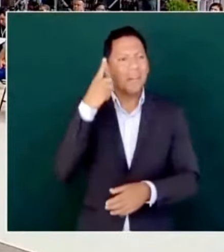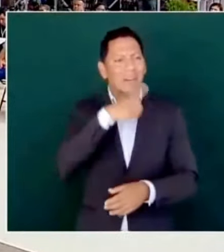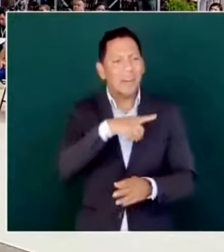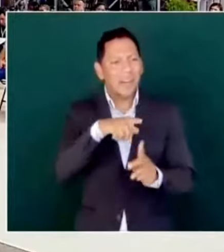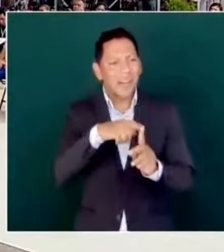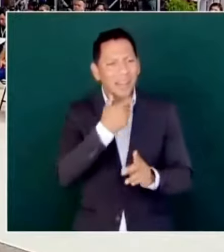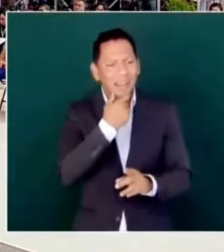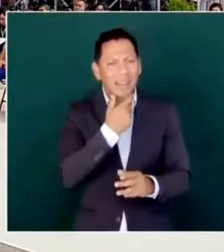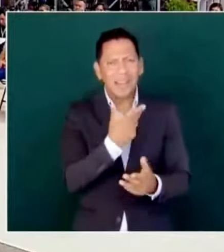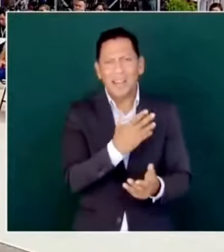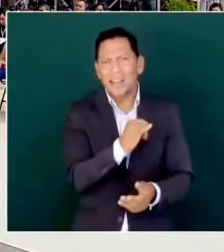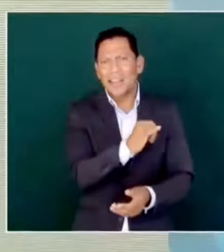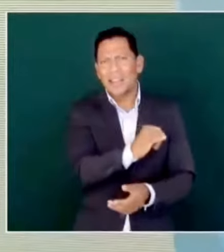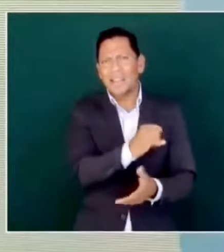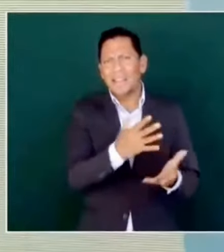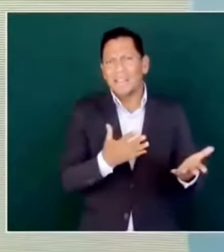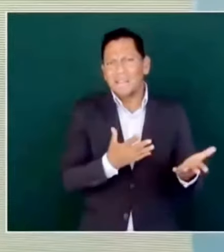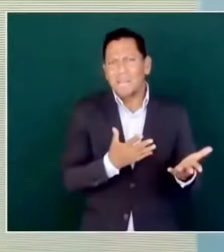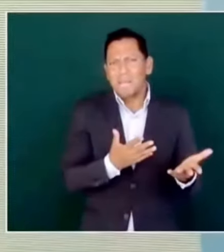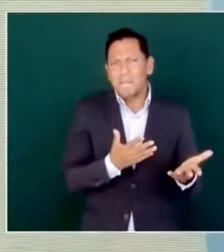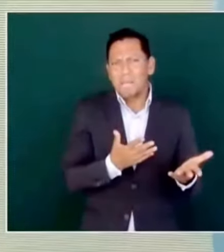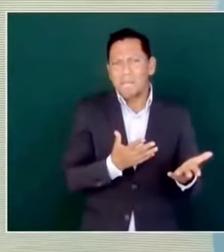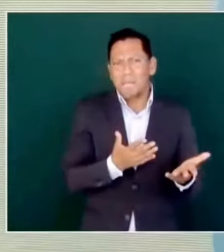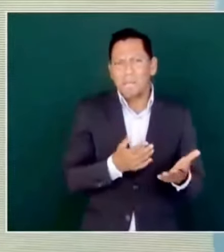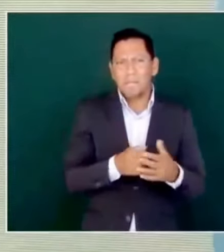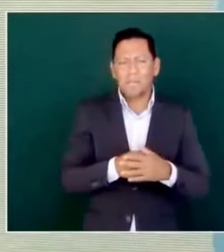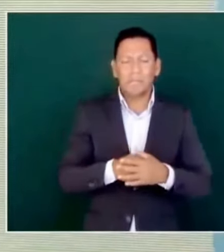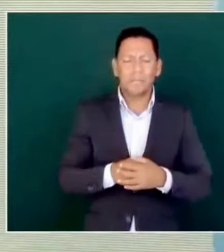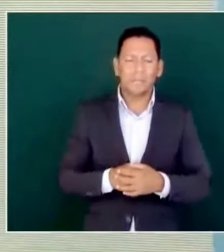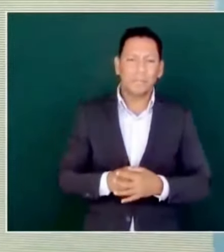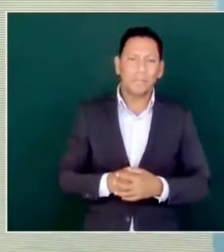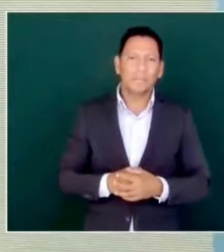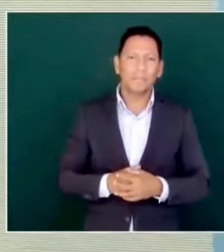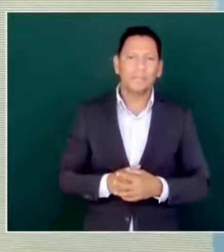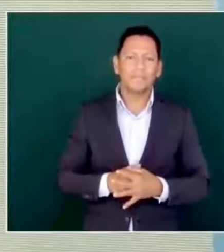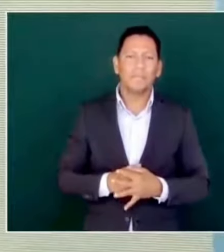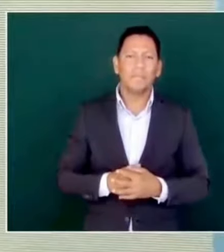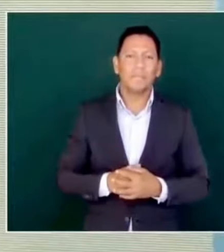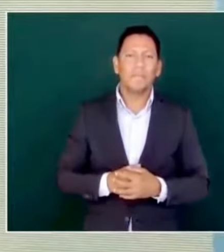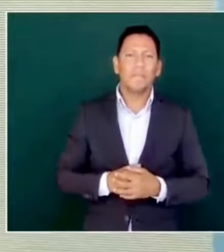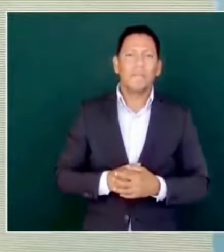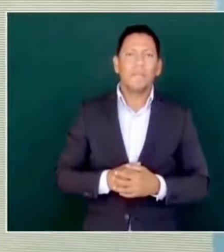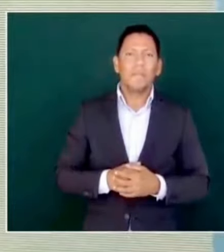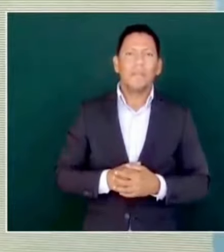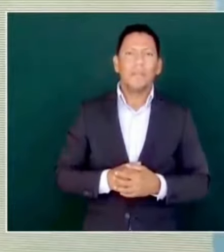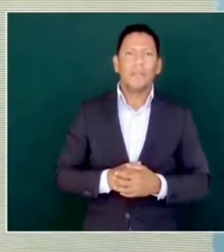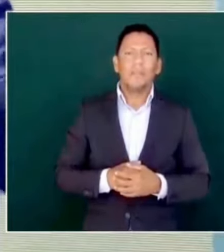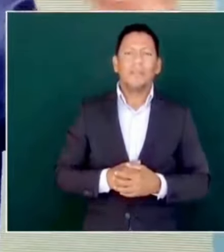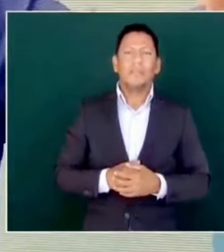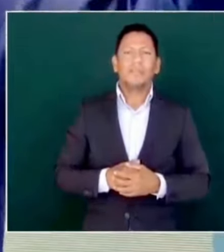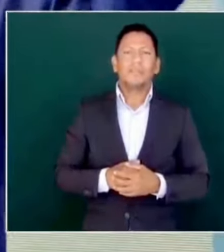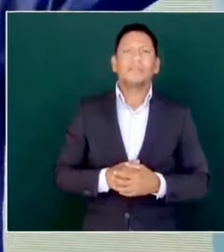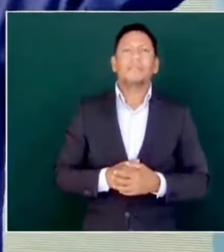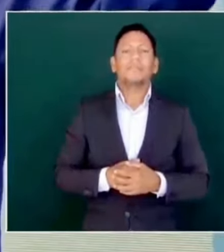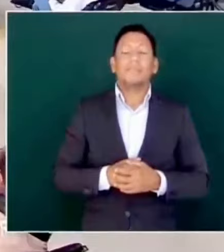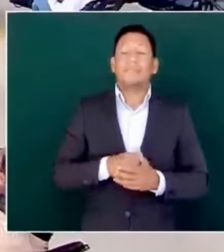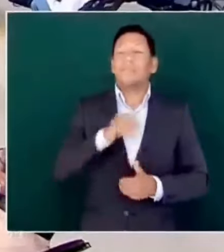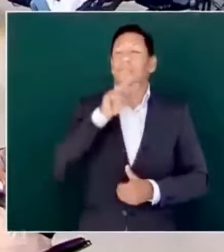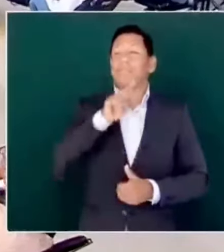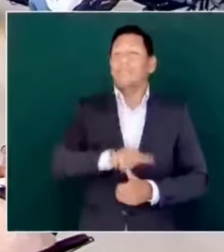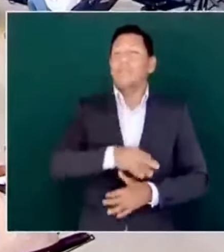una ola.